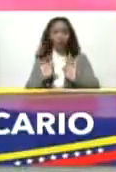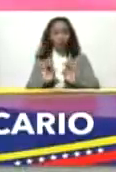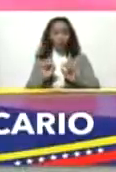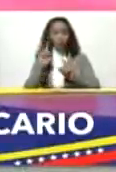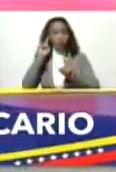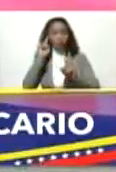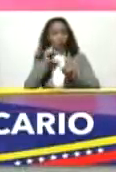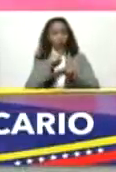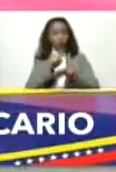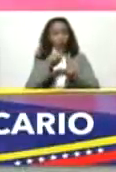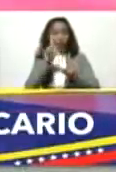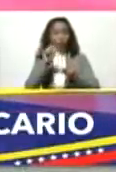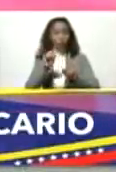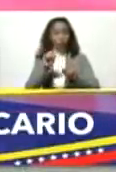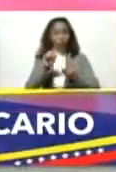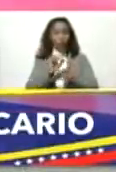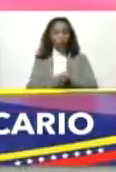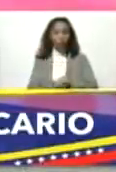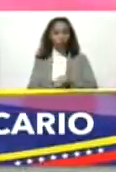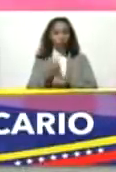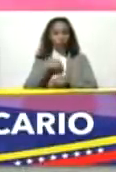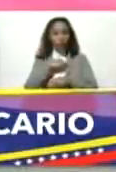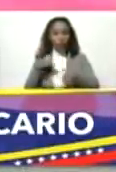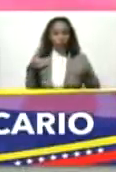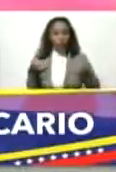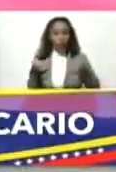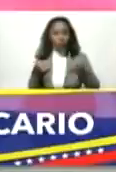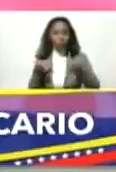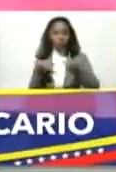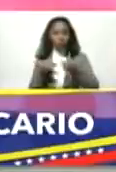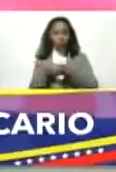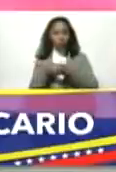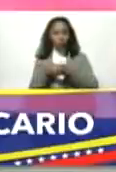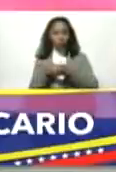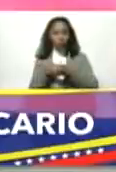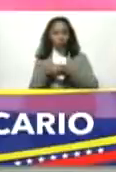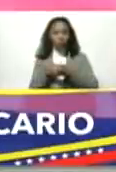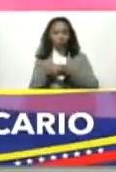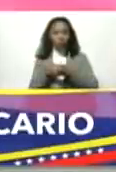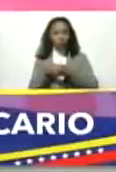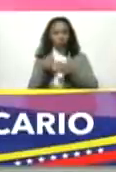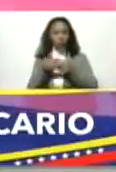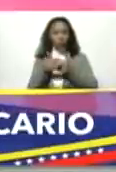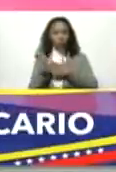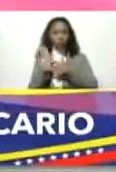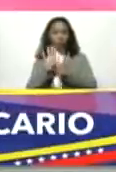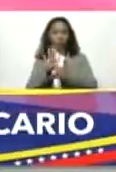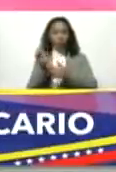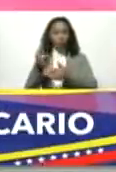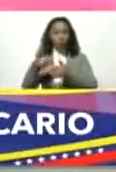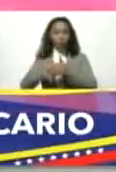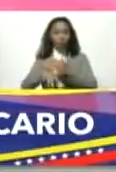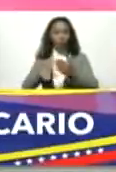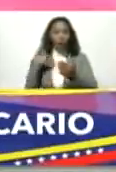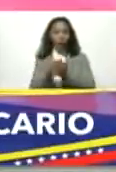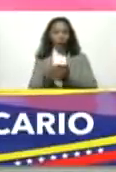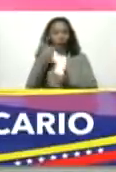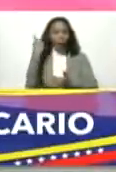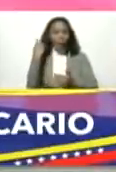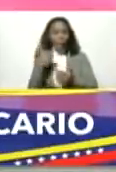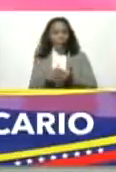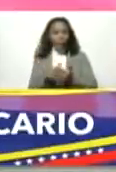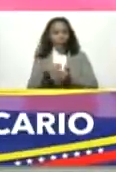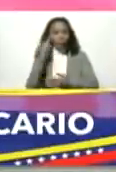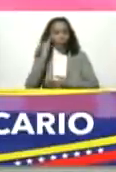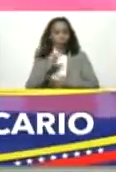dirección también hemos reducido requisitos para la apertura de cuentas hasta mil bolívares. Quiere